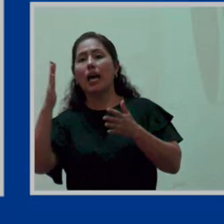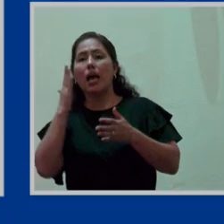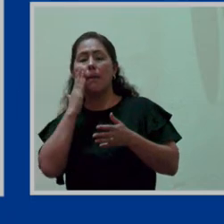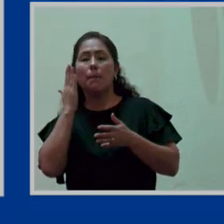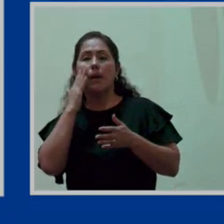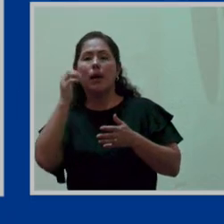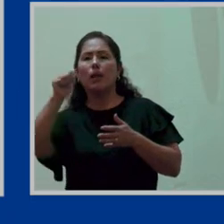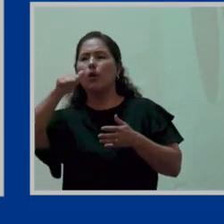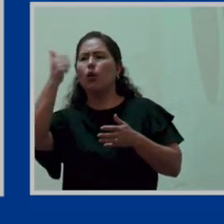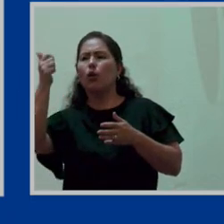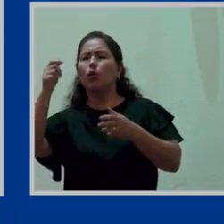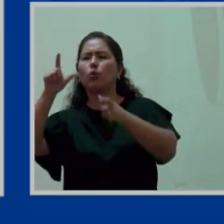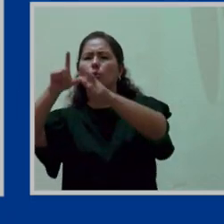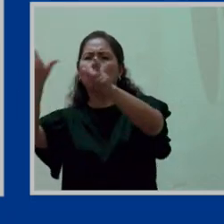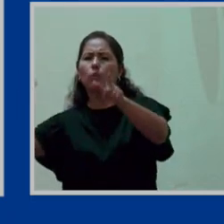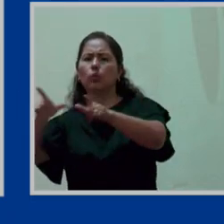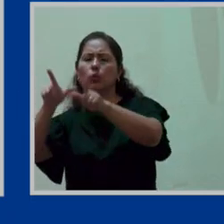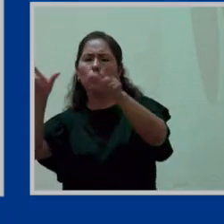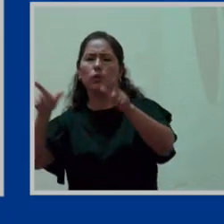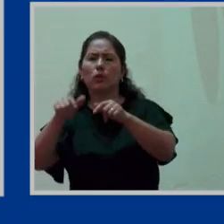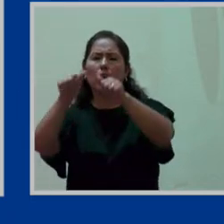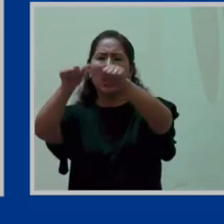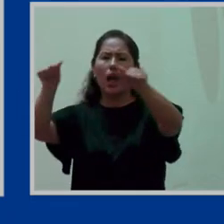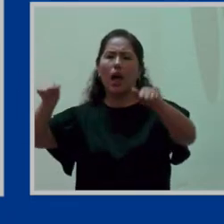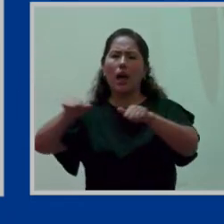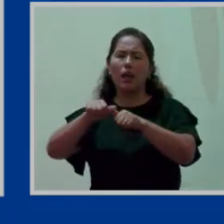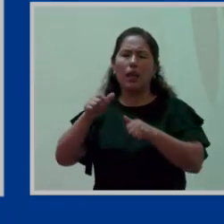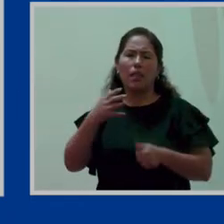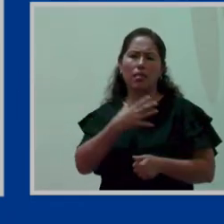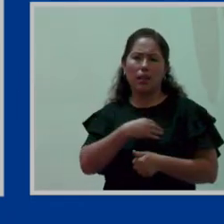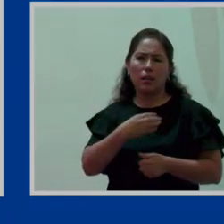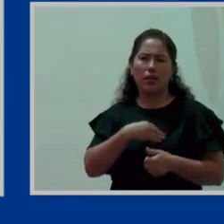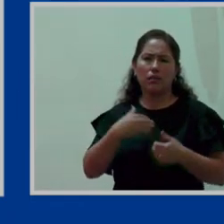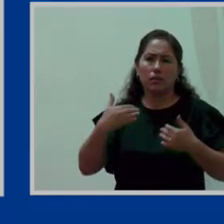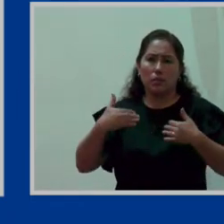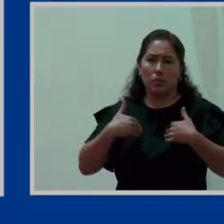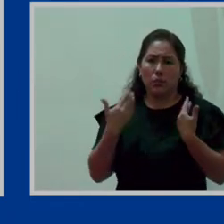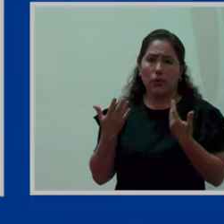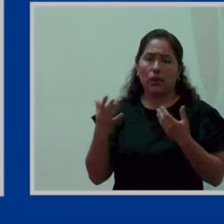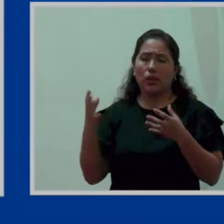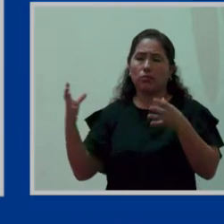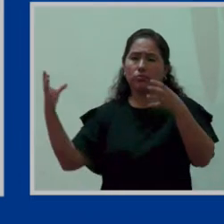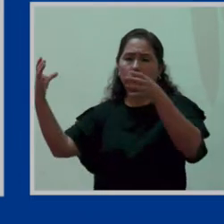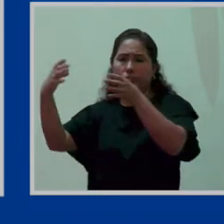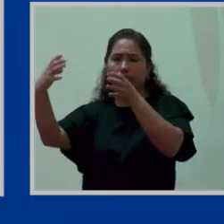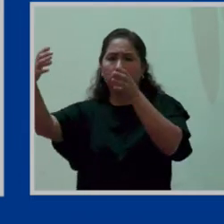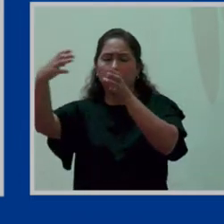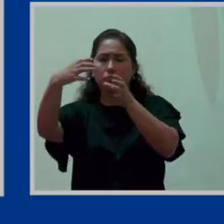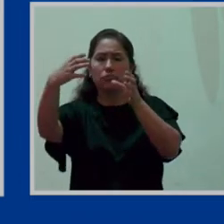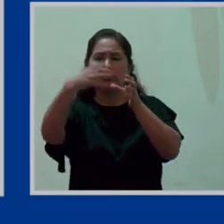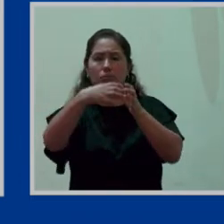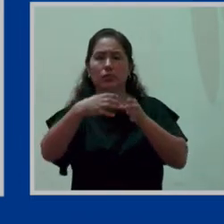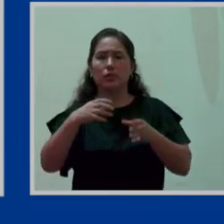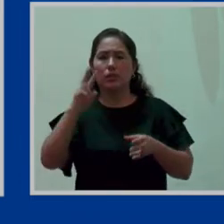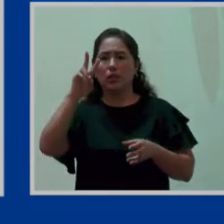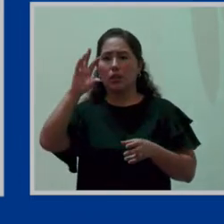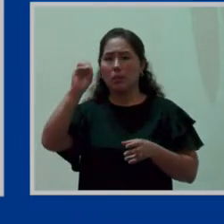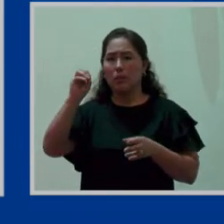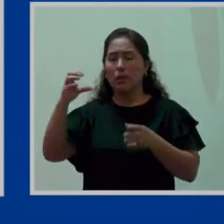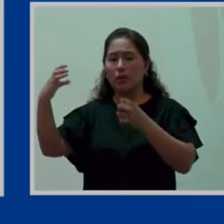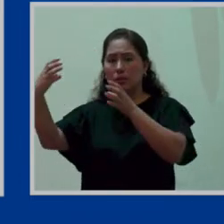otros regímenes o sea en la lactancia ¿se puede continuar sumando otros regímenes los regímenes